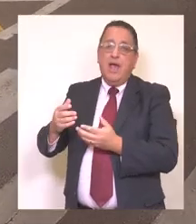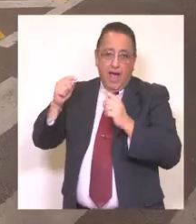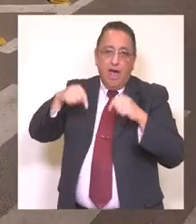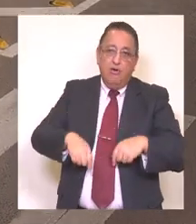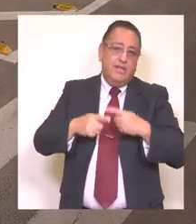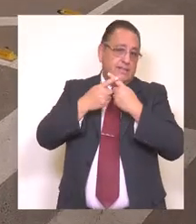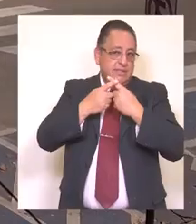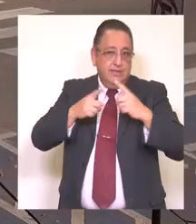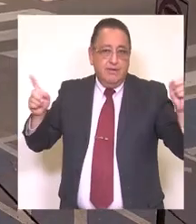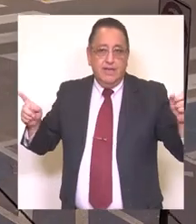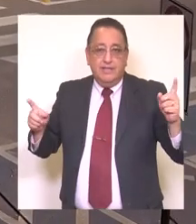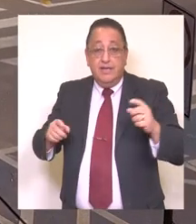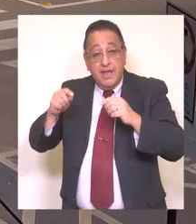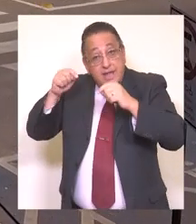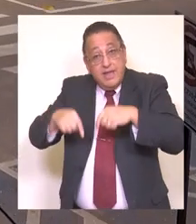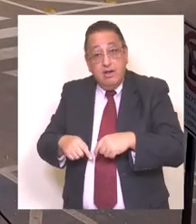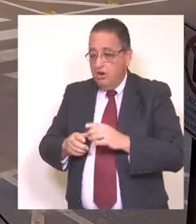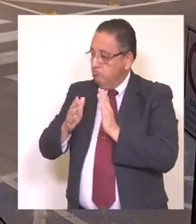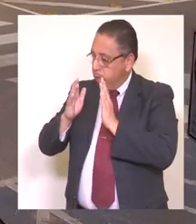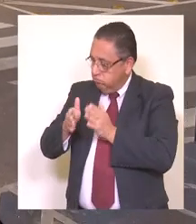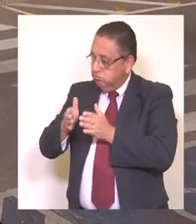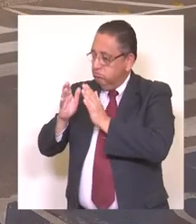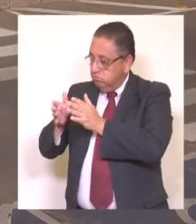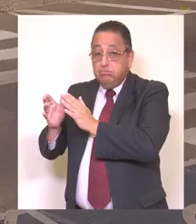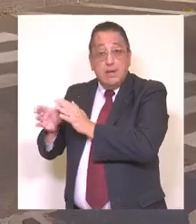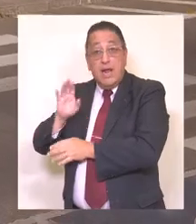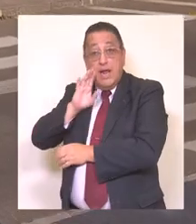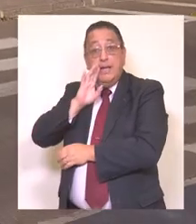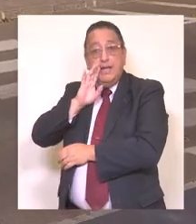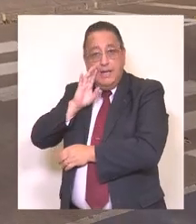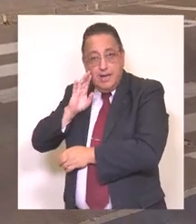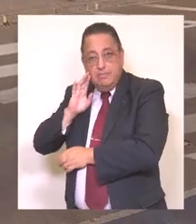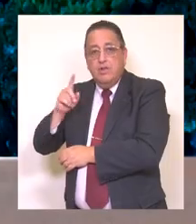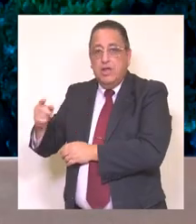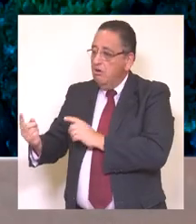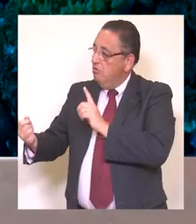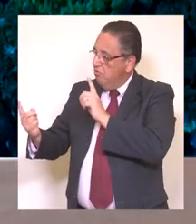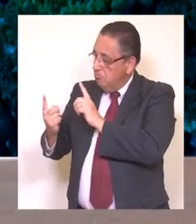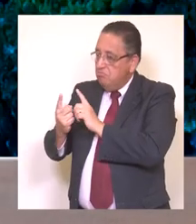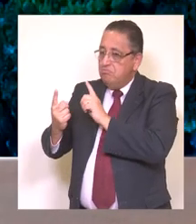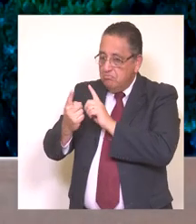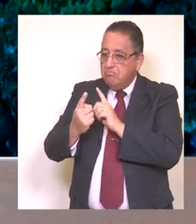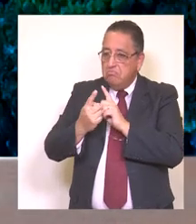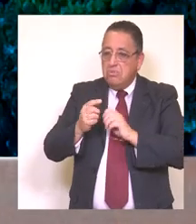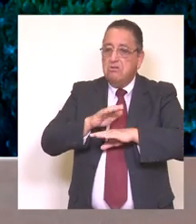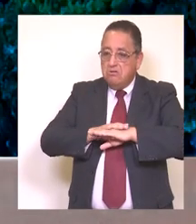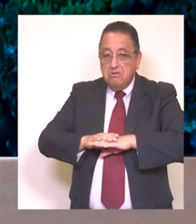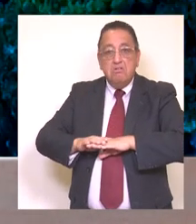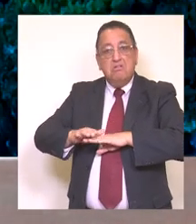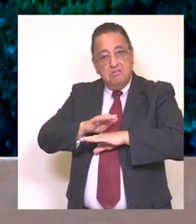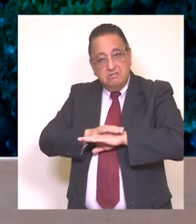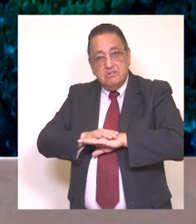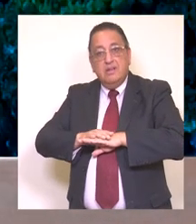flores en el lugar, lo que la hace sin duda un lugar mucho más adecuado, dado que hay más orden, limpieza y un